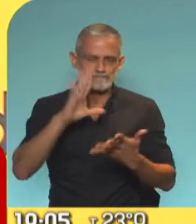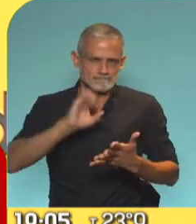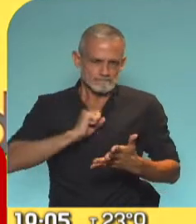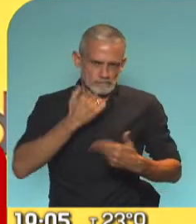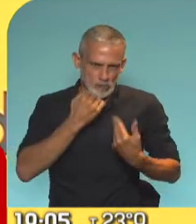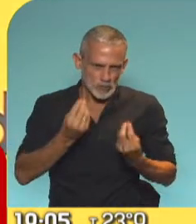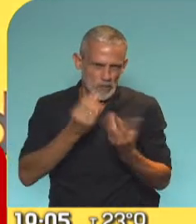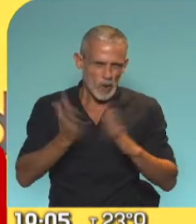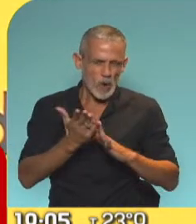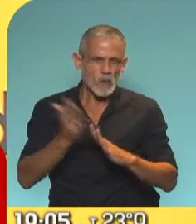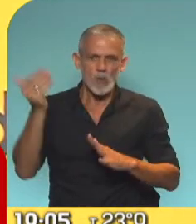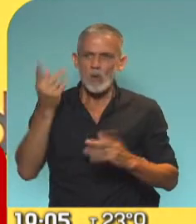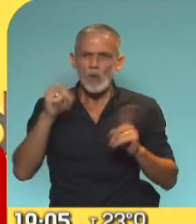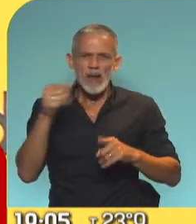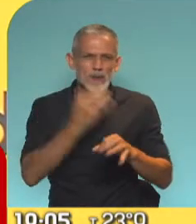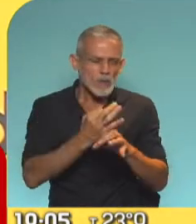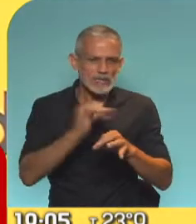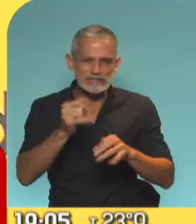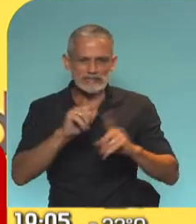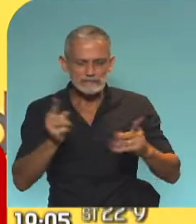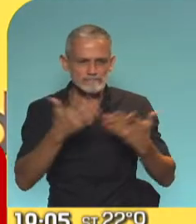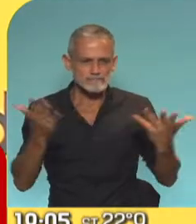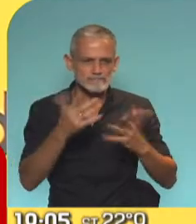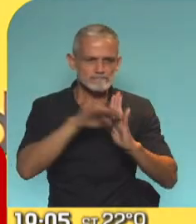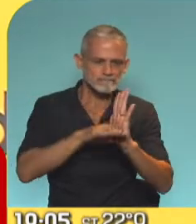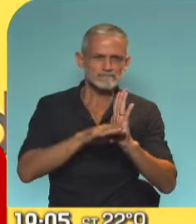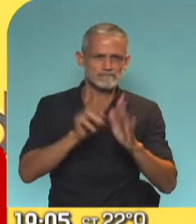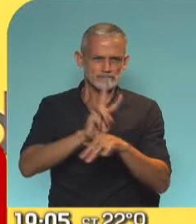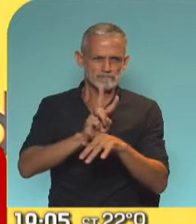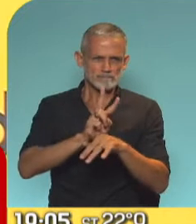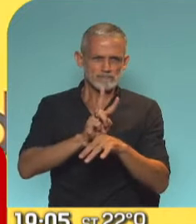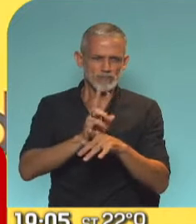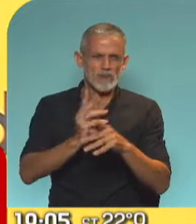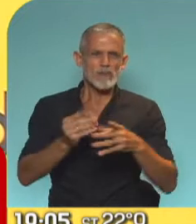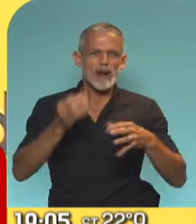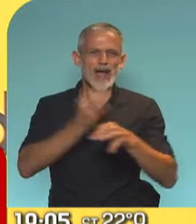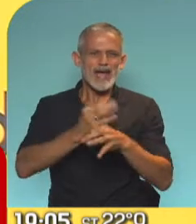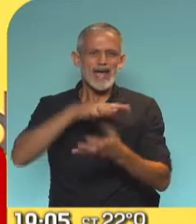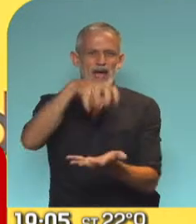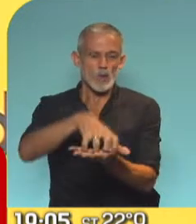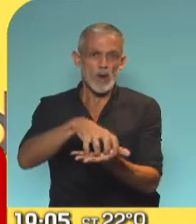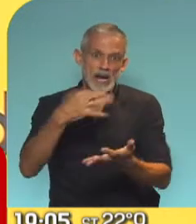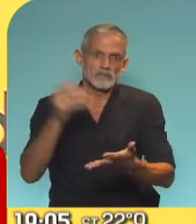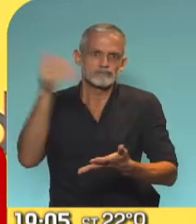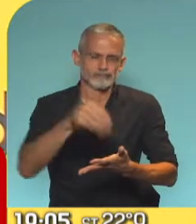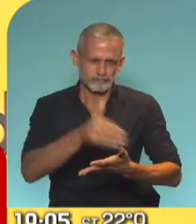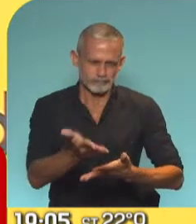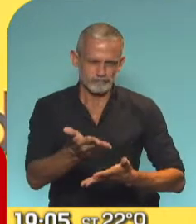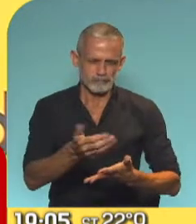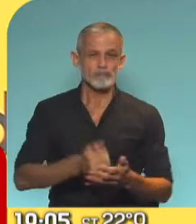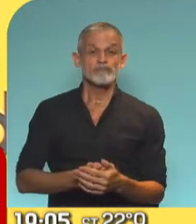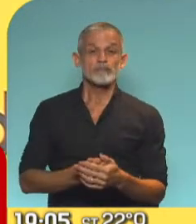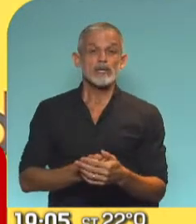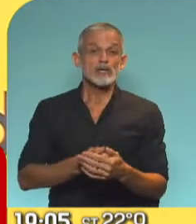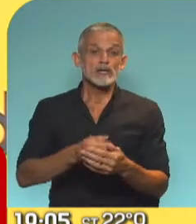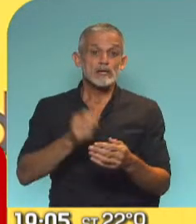recuperar una presencialidad cuidada nuevamente como organizador de nuestro sistema educativo, el desafío de la aplicación de